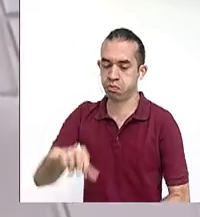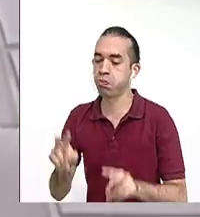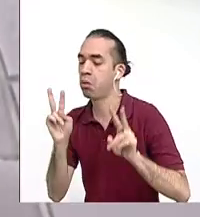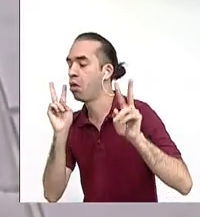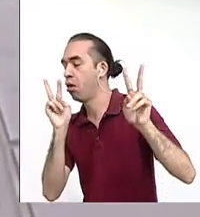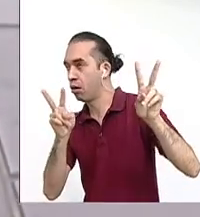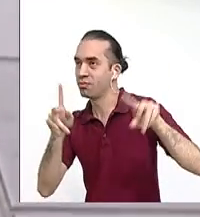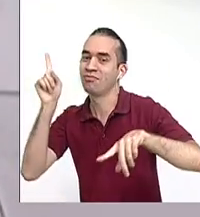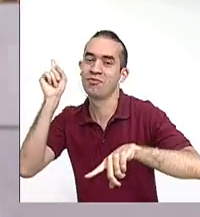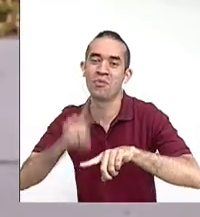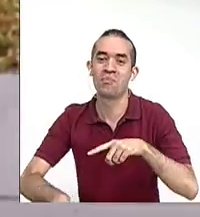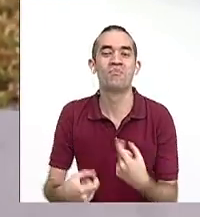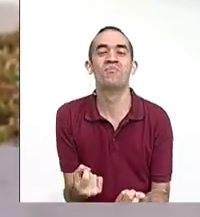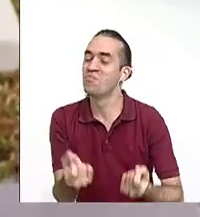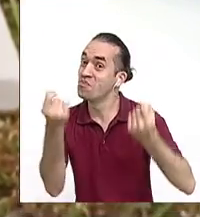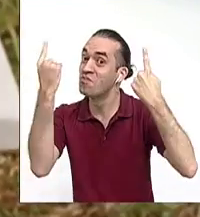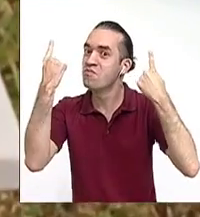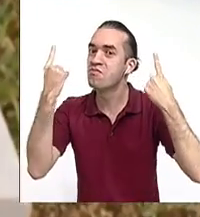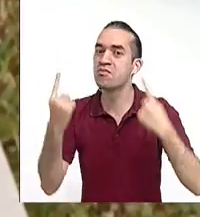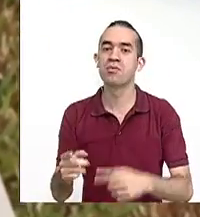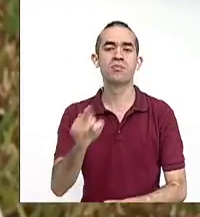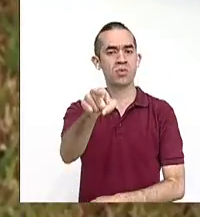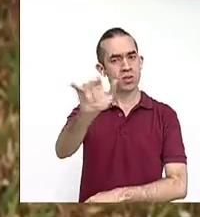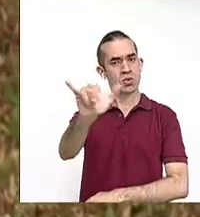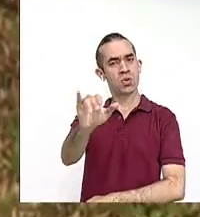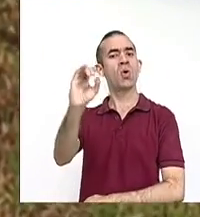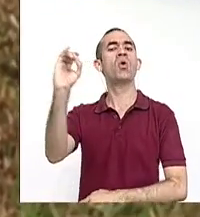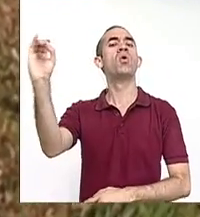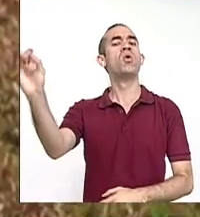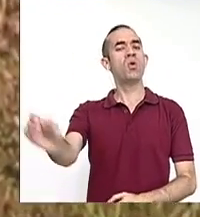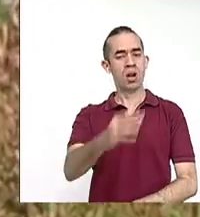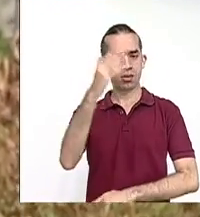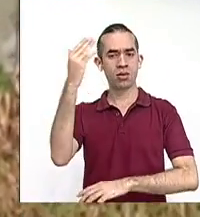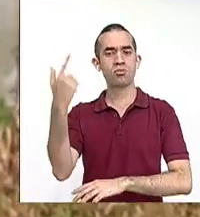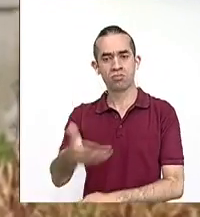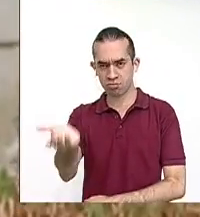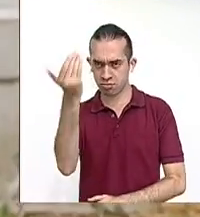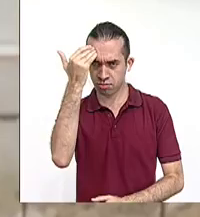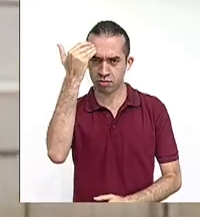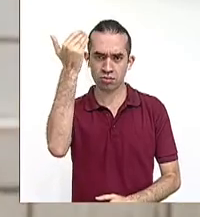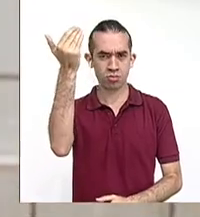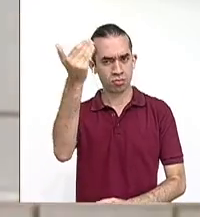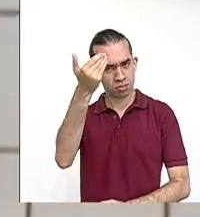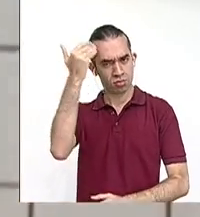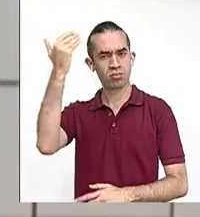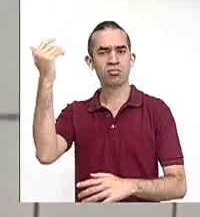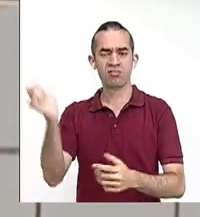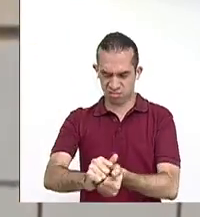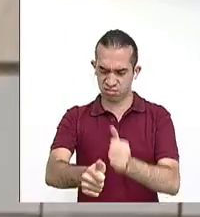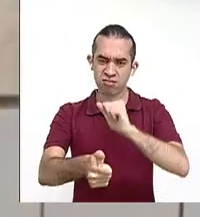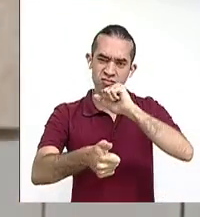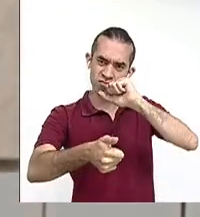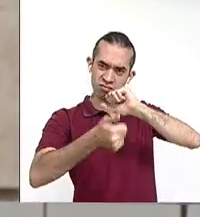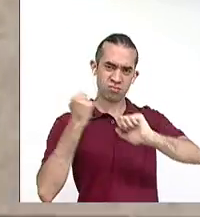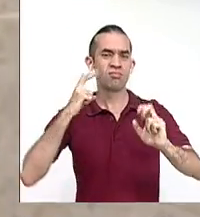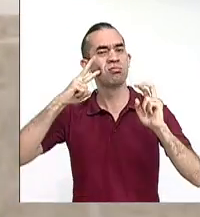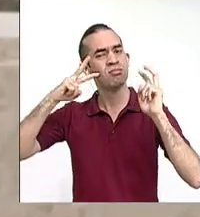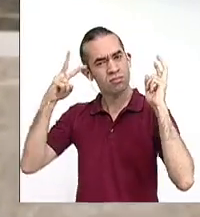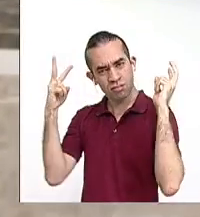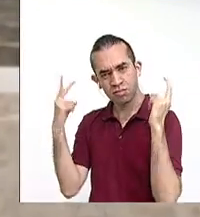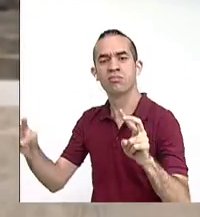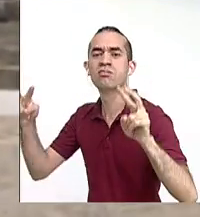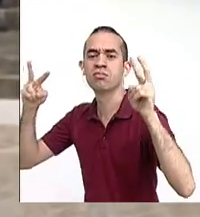solar. Yolanda, al menos supiste, evadir, revertir, remontar,